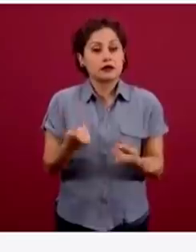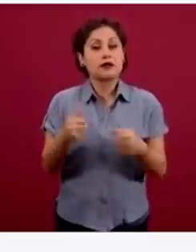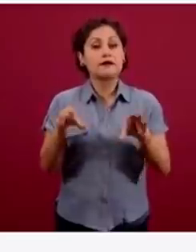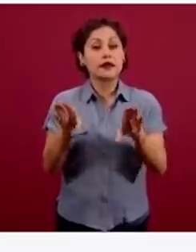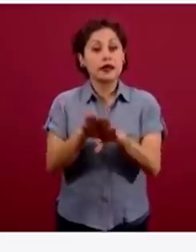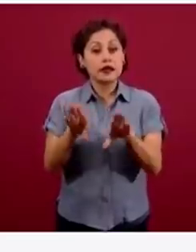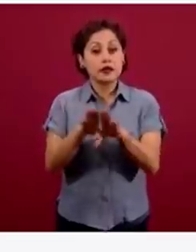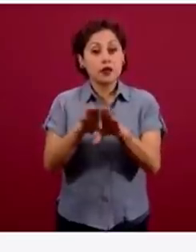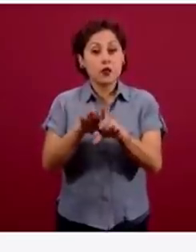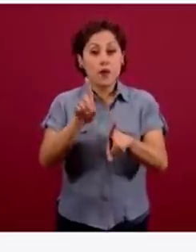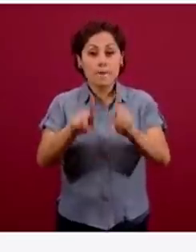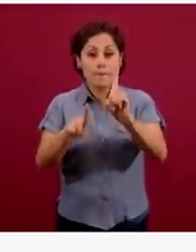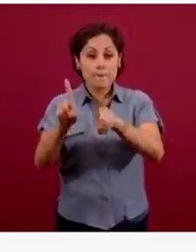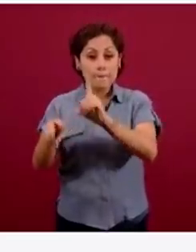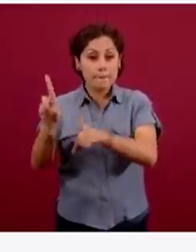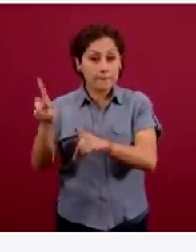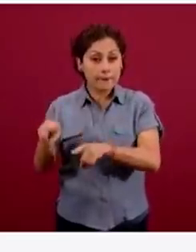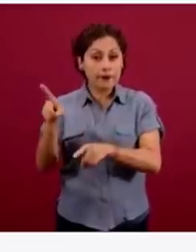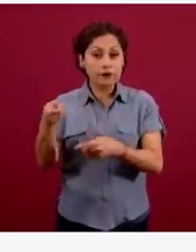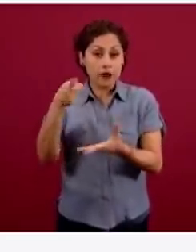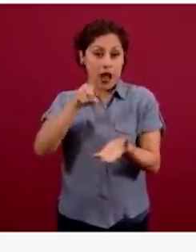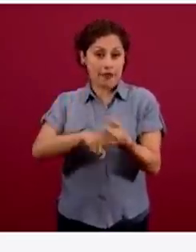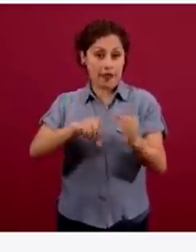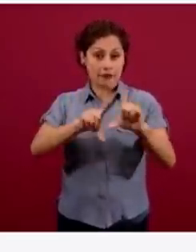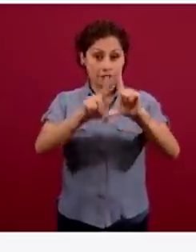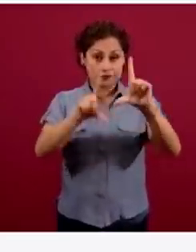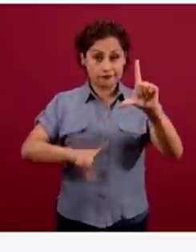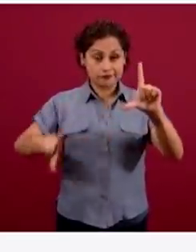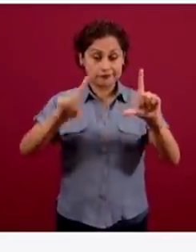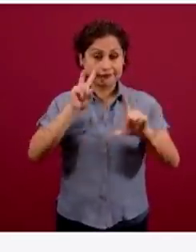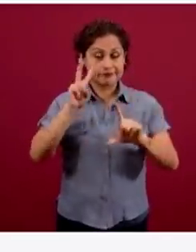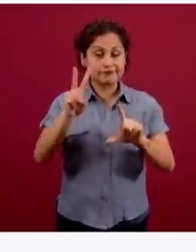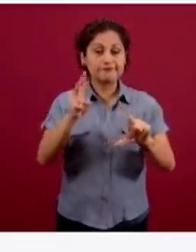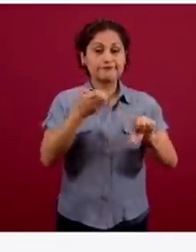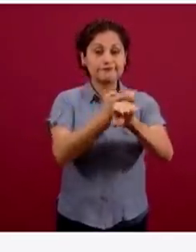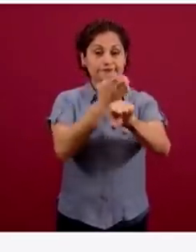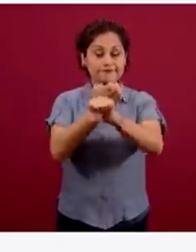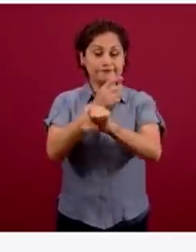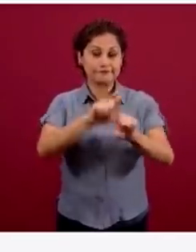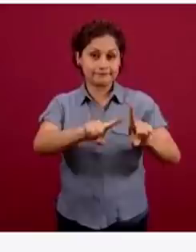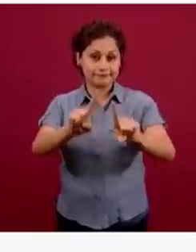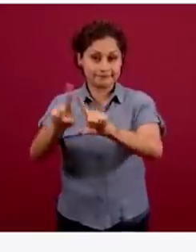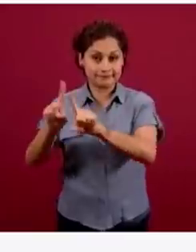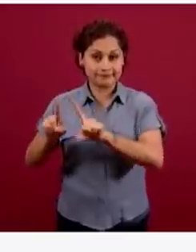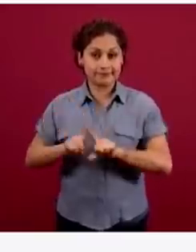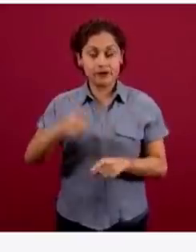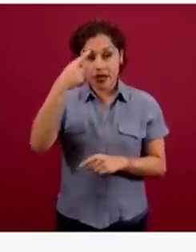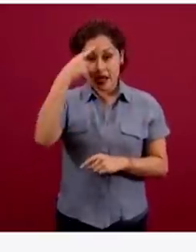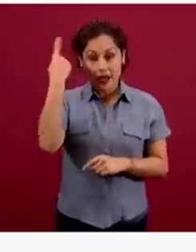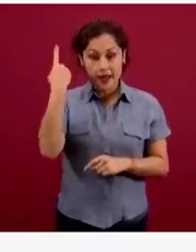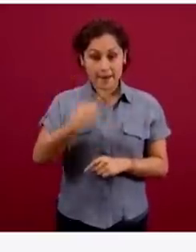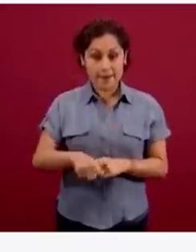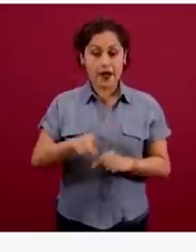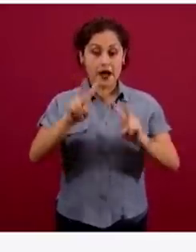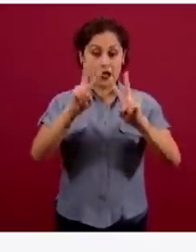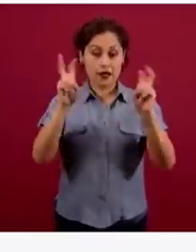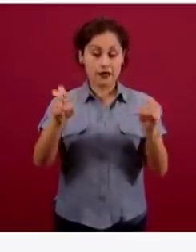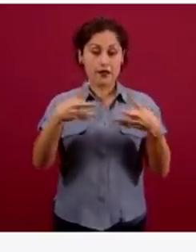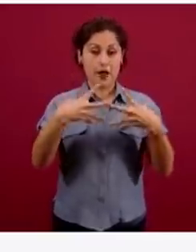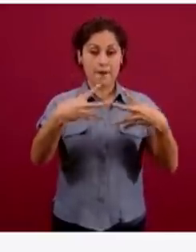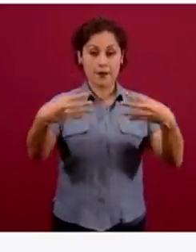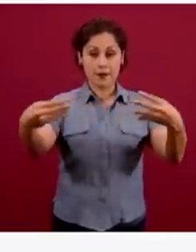es decir, la variabilidad que existe en el territorio nacional para la epidemia. En la zona